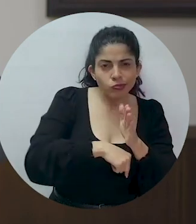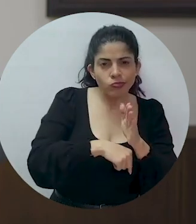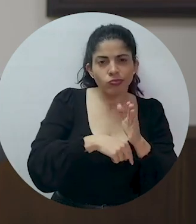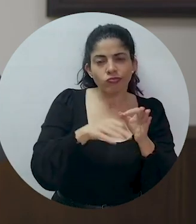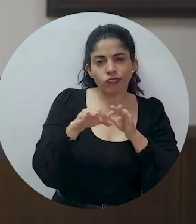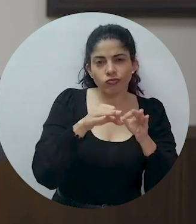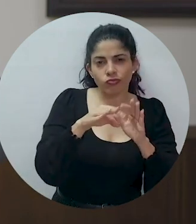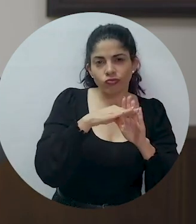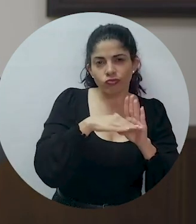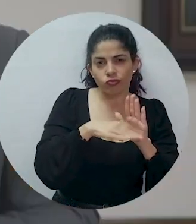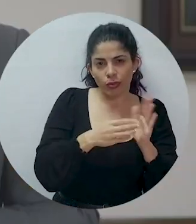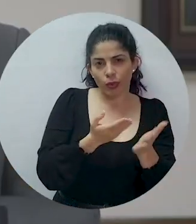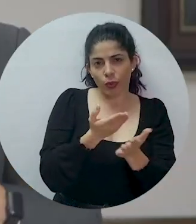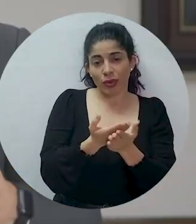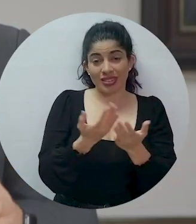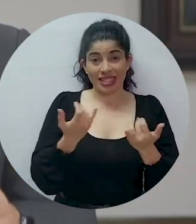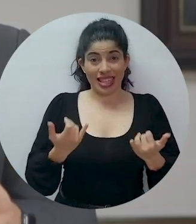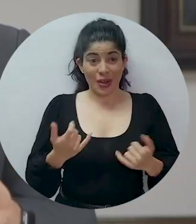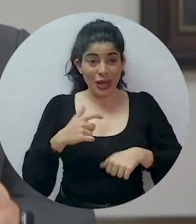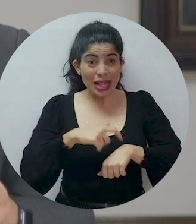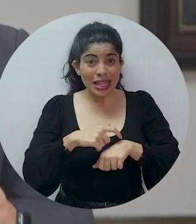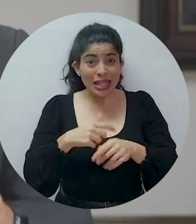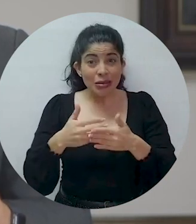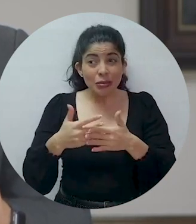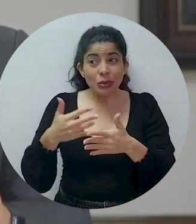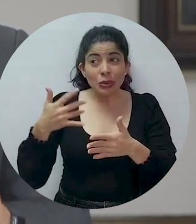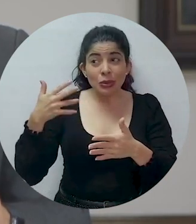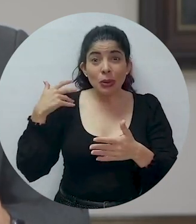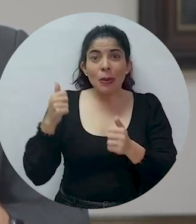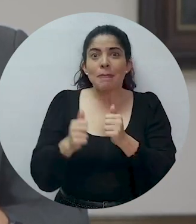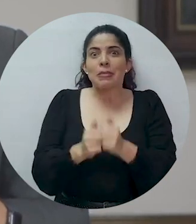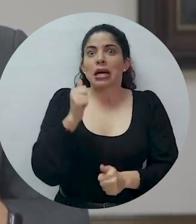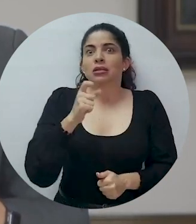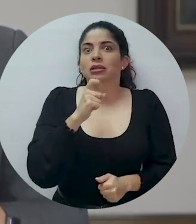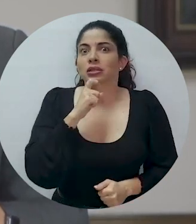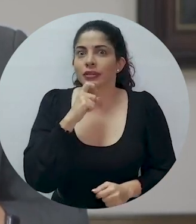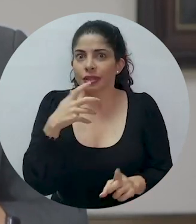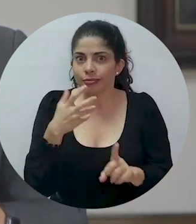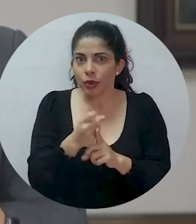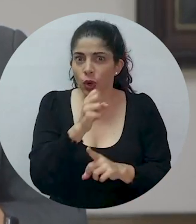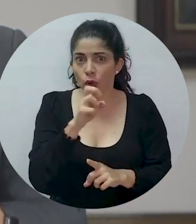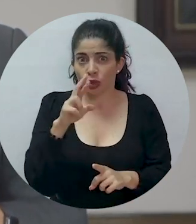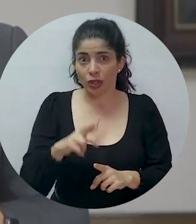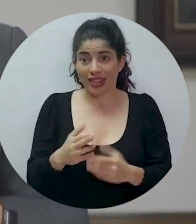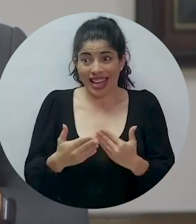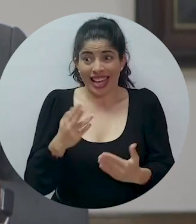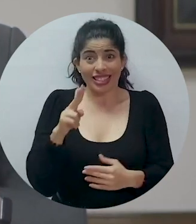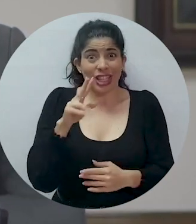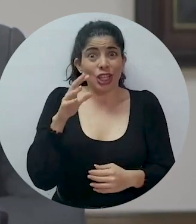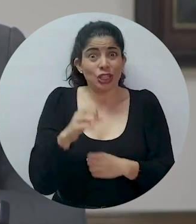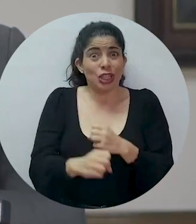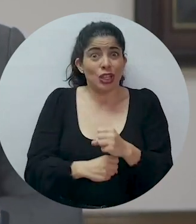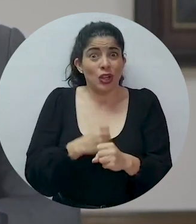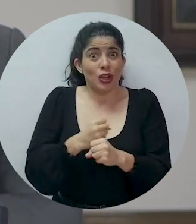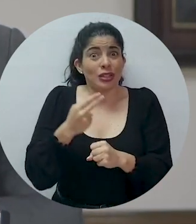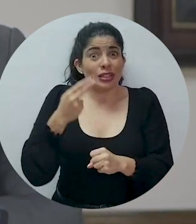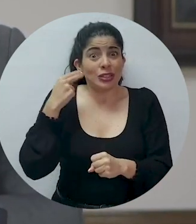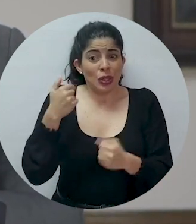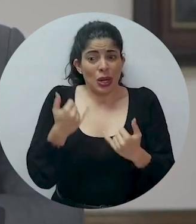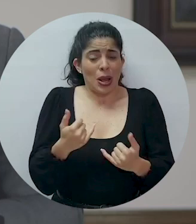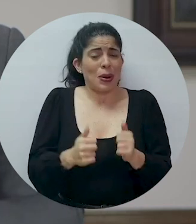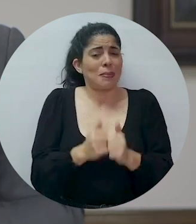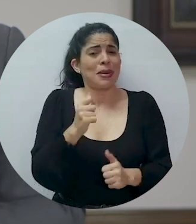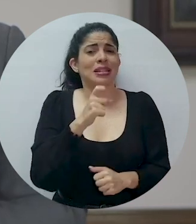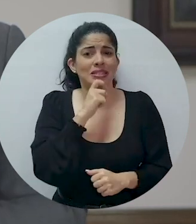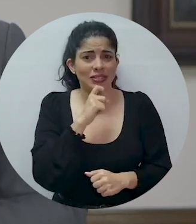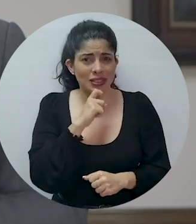detalles de toda la propuesta. Vivimos uno de los tiempos más difíciles que han afectado a Costa Rica en sus casi 200 años